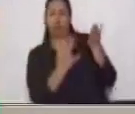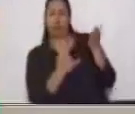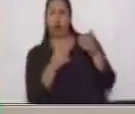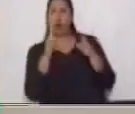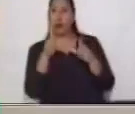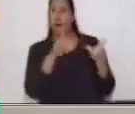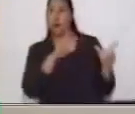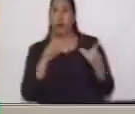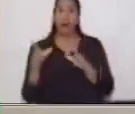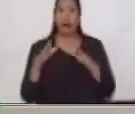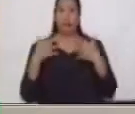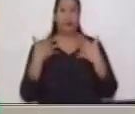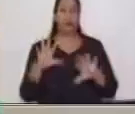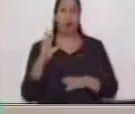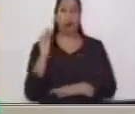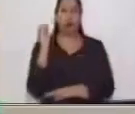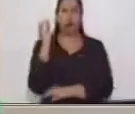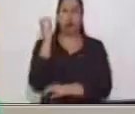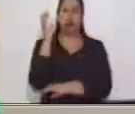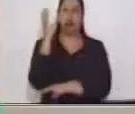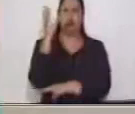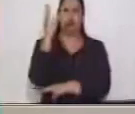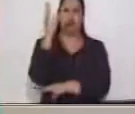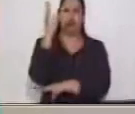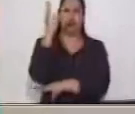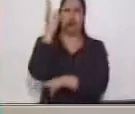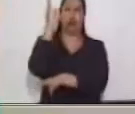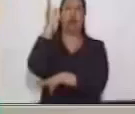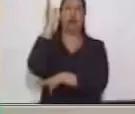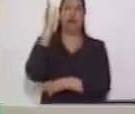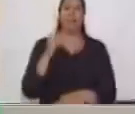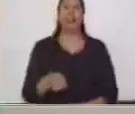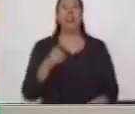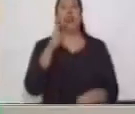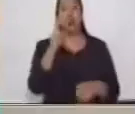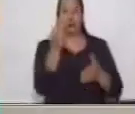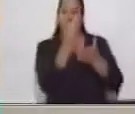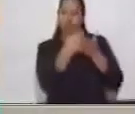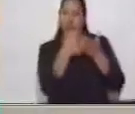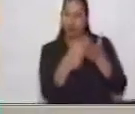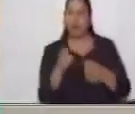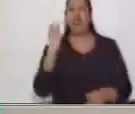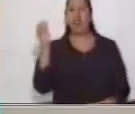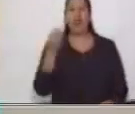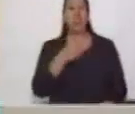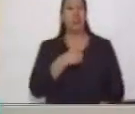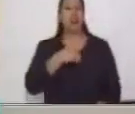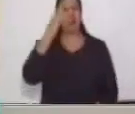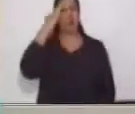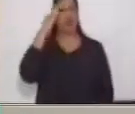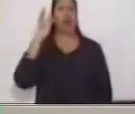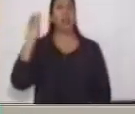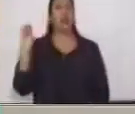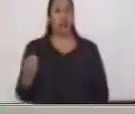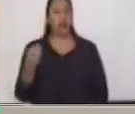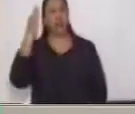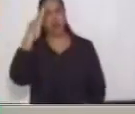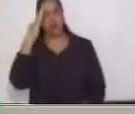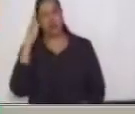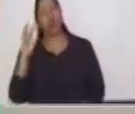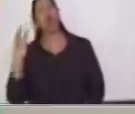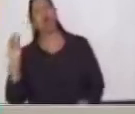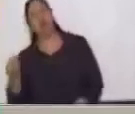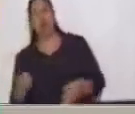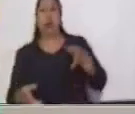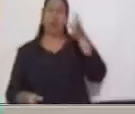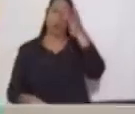listo el cohete y que le hayas escrito ¿Qué quiero saber? ¿Qué sé? Y ¿Qué aprendí? Ahora vamos a responder.